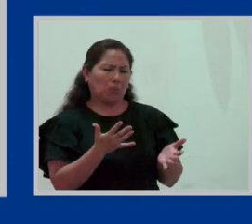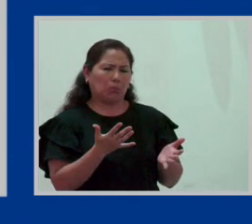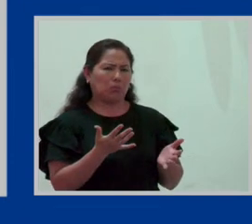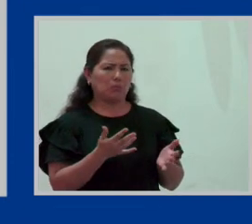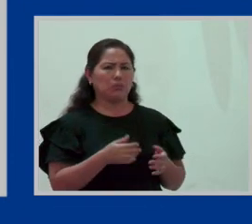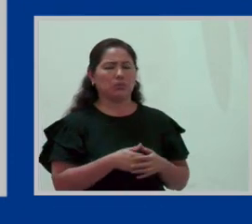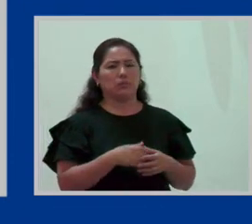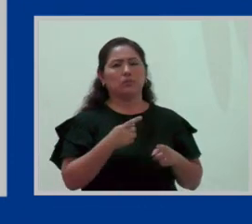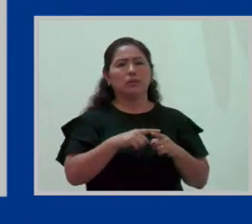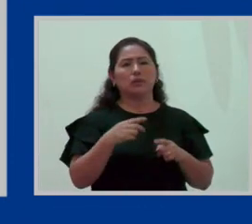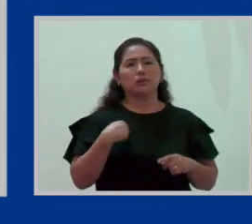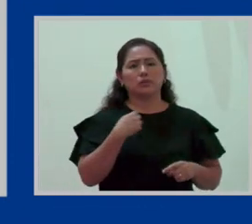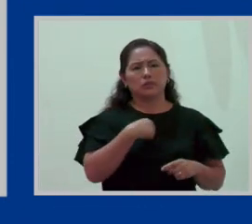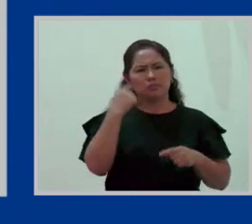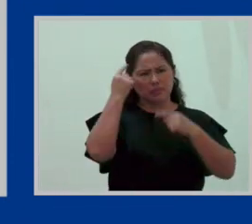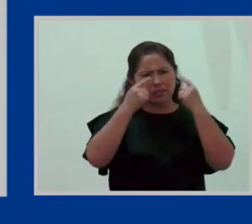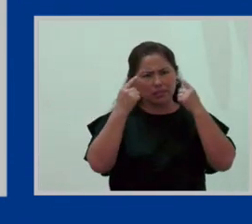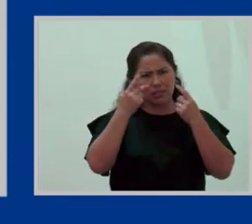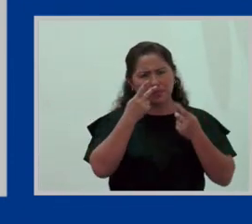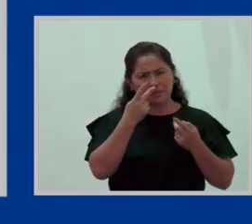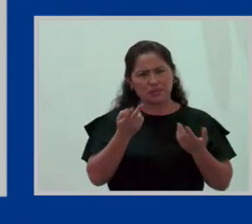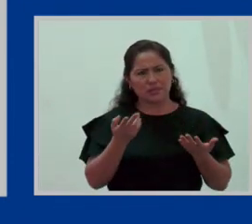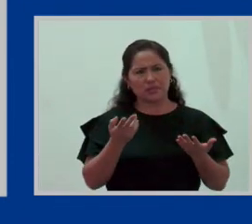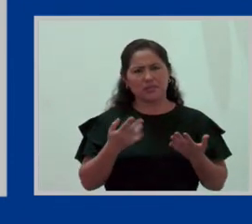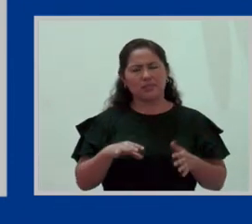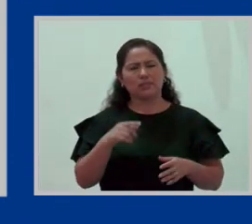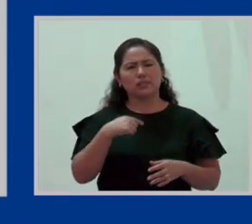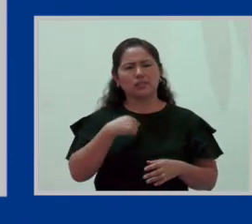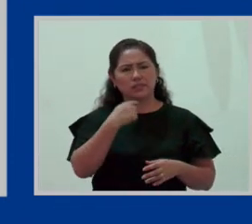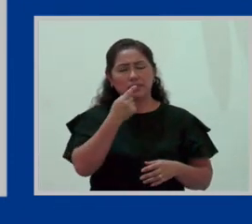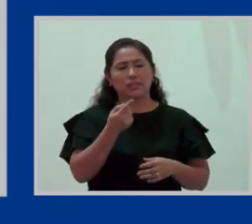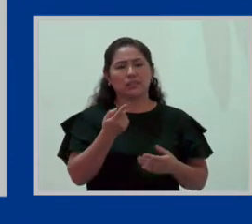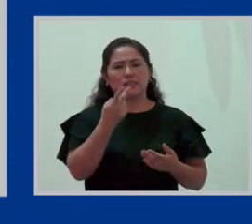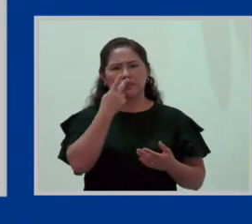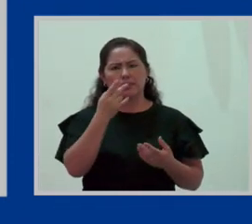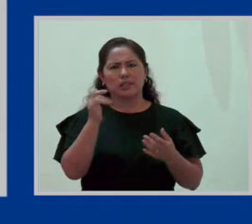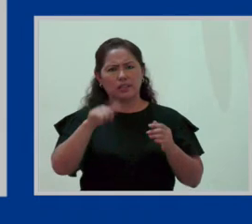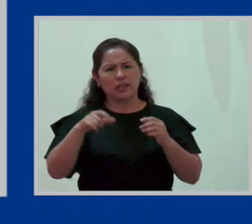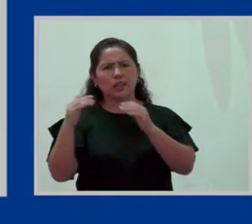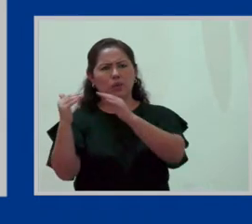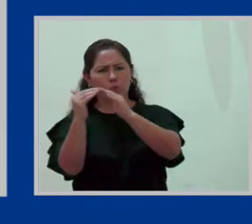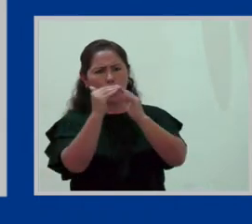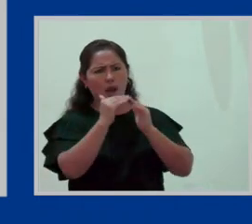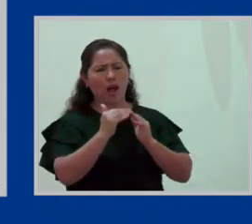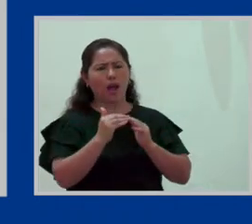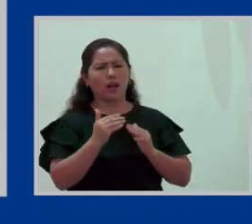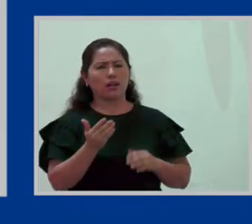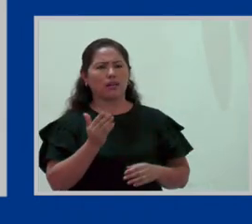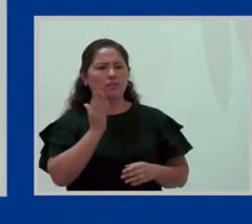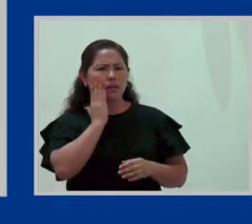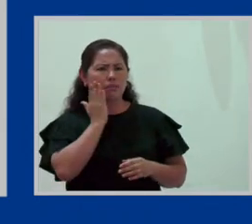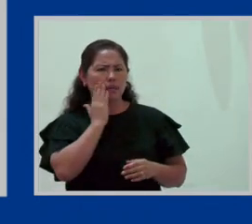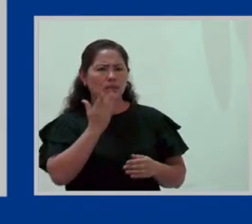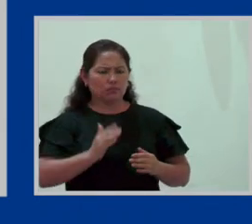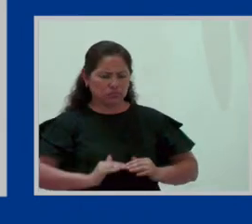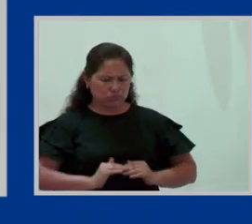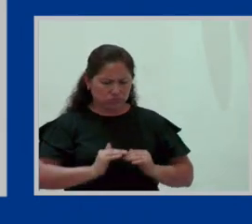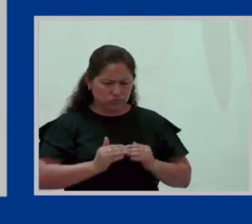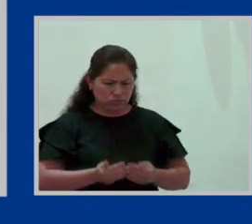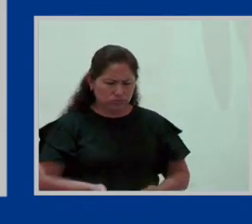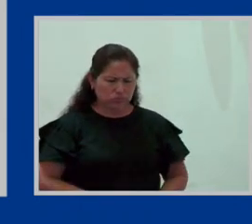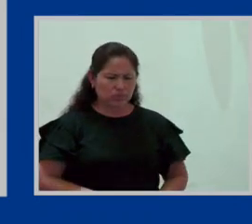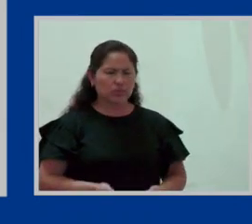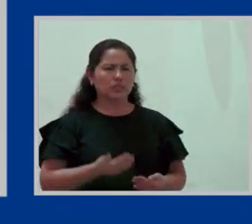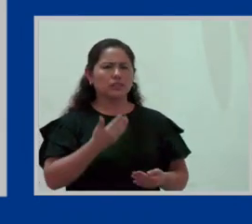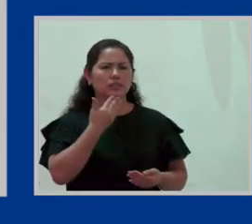pensemos siempre en estas cosas, porque yo no digo que tenga que ser exactamente igual. La mamá es quien gesta, la mamá